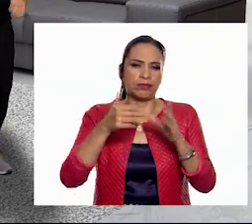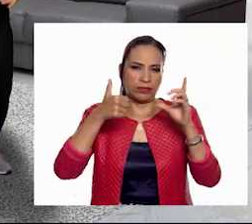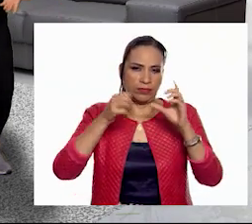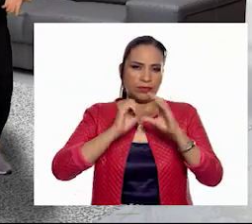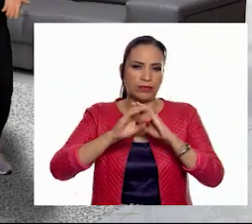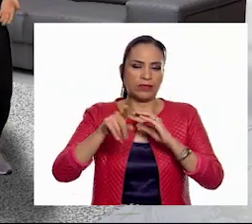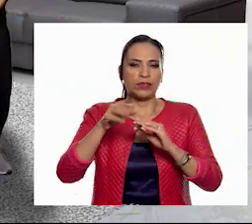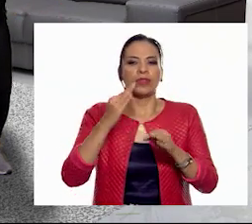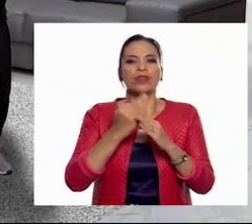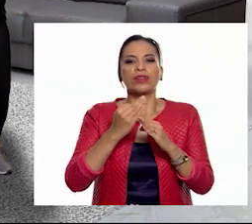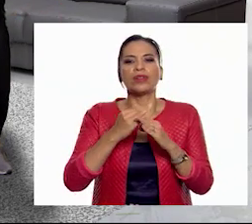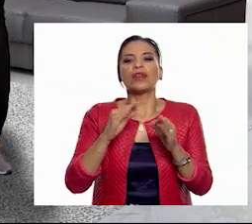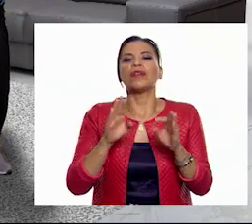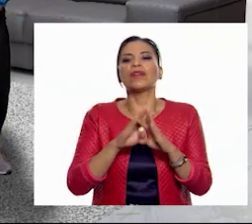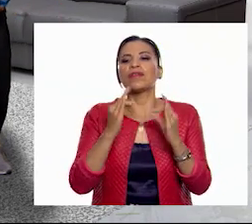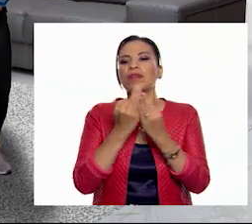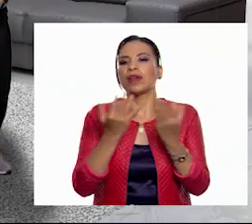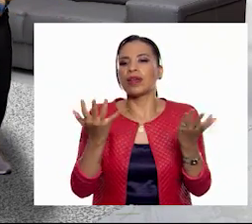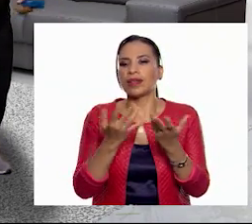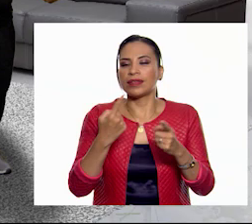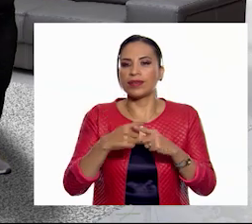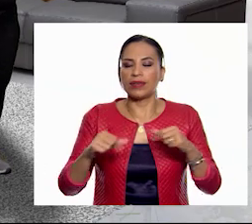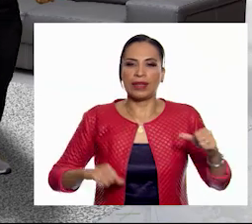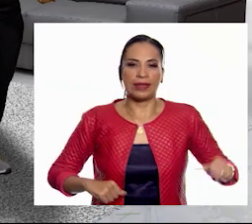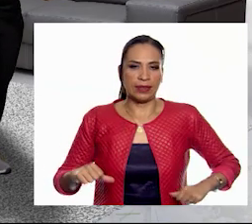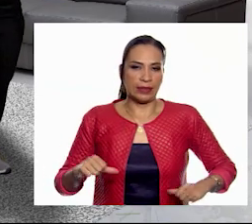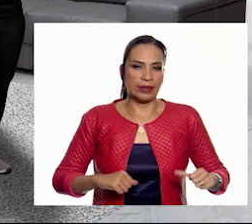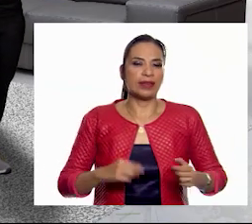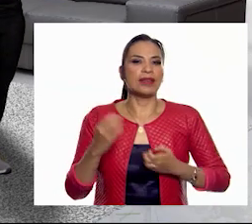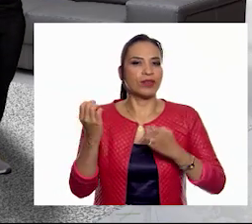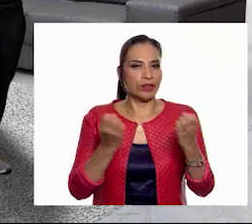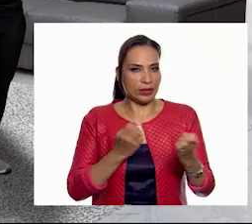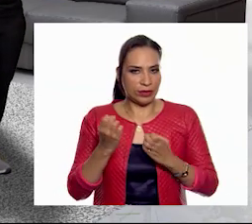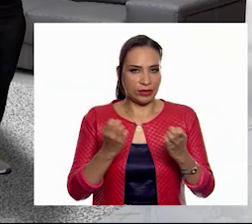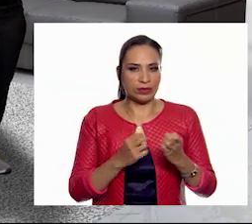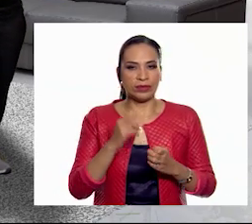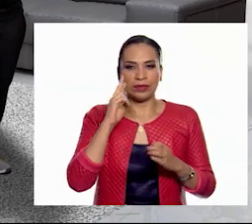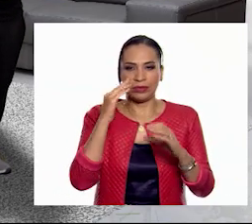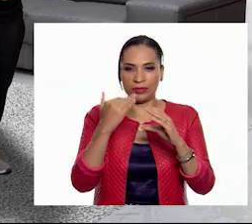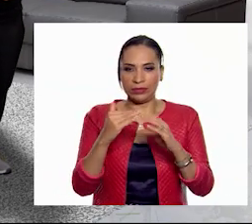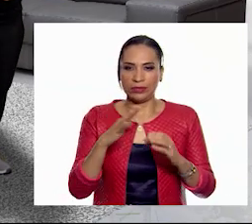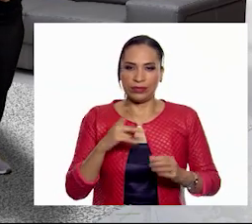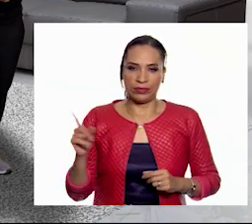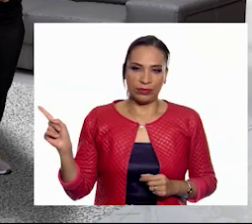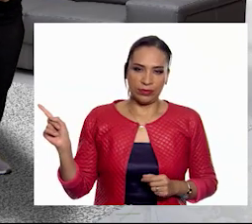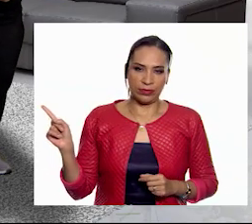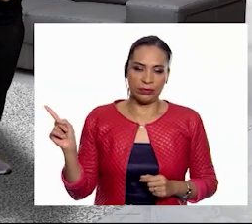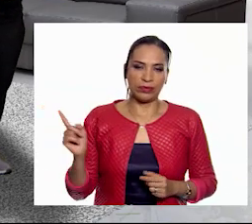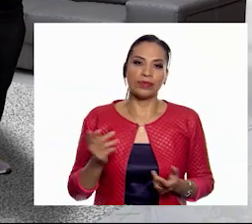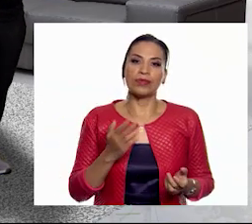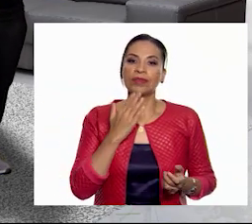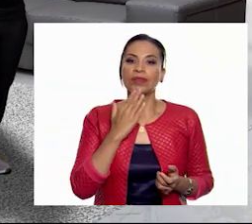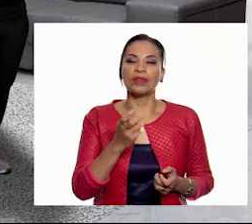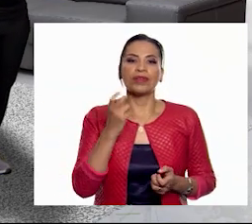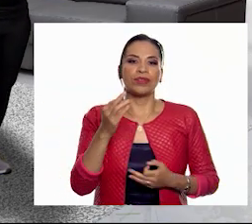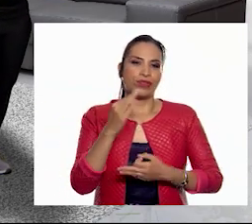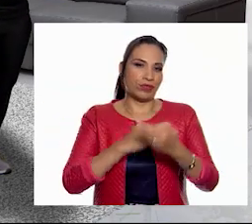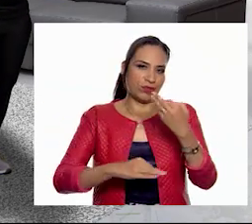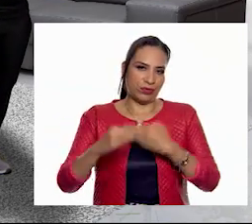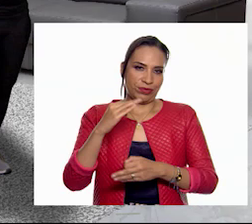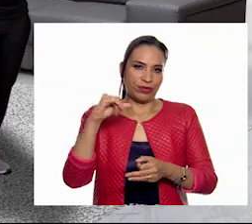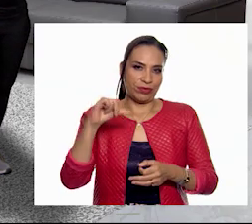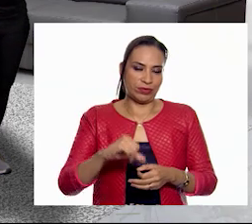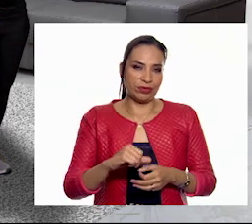acerca de la manera en que realizas las actividades de educación física. Ahí está el correo. ¡Y muy bien! Esto ha sido